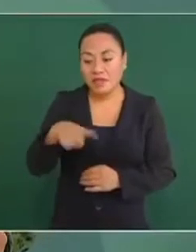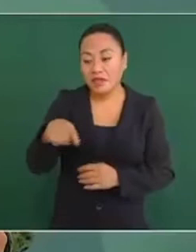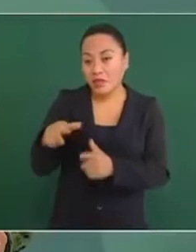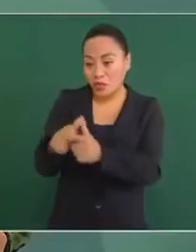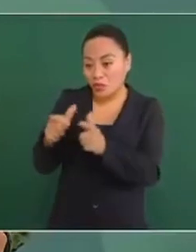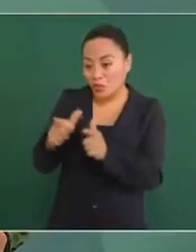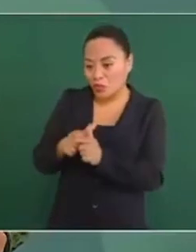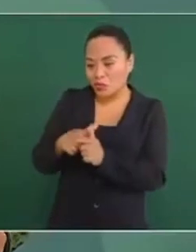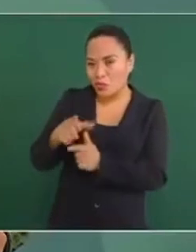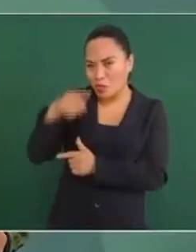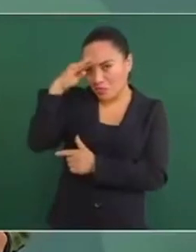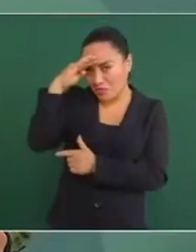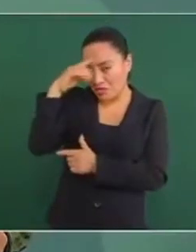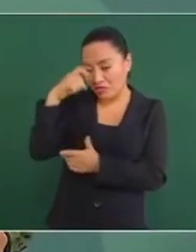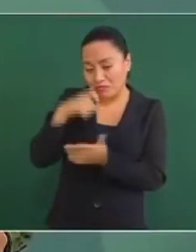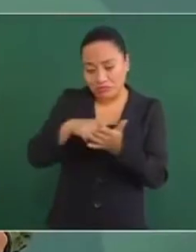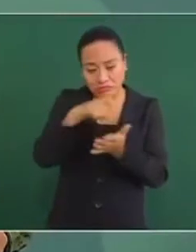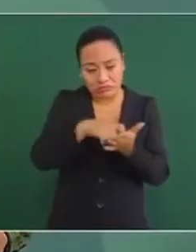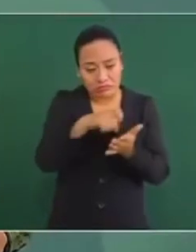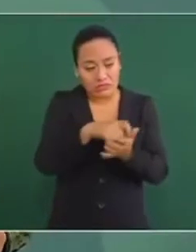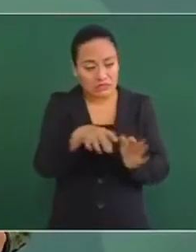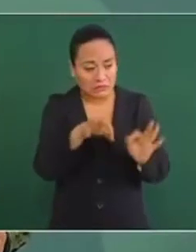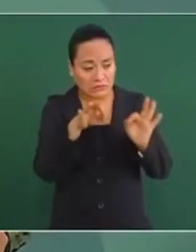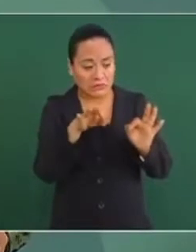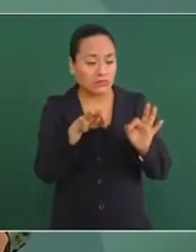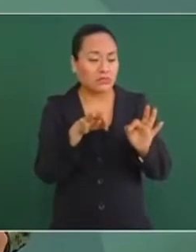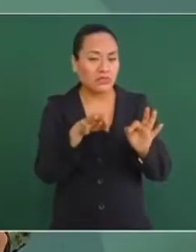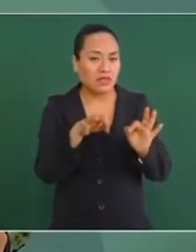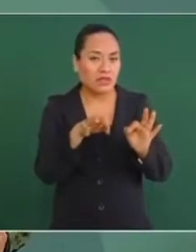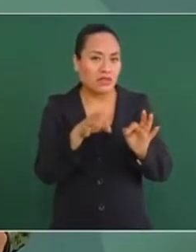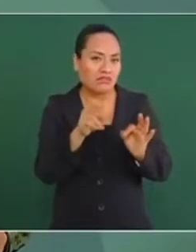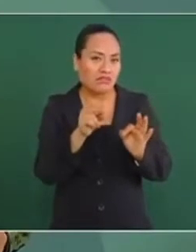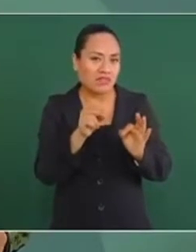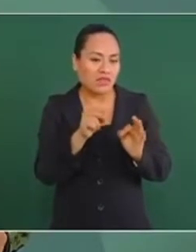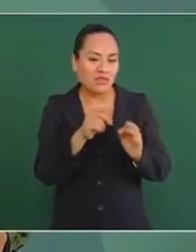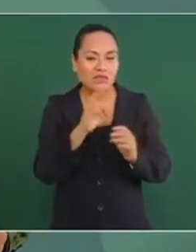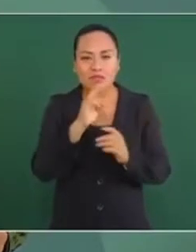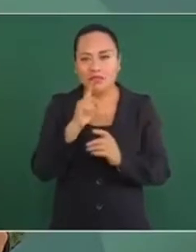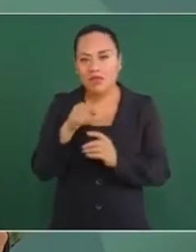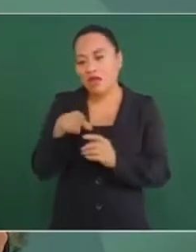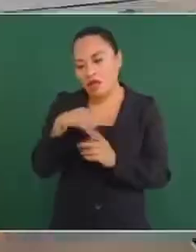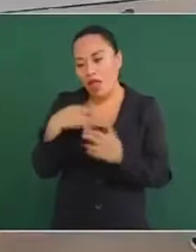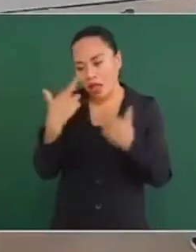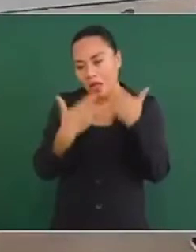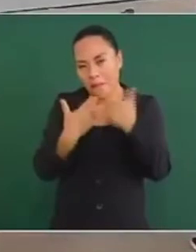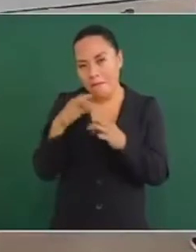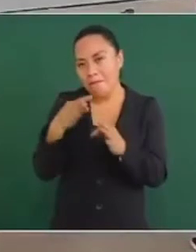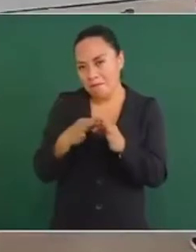algo favorable el emplear estos chalecos de esta naturaleza.